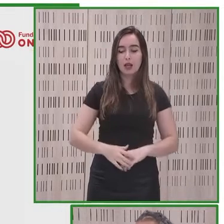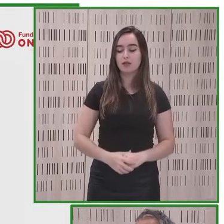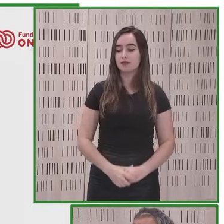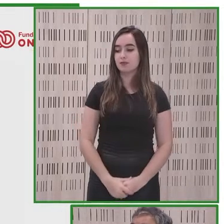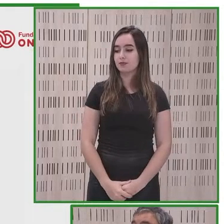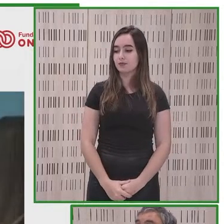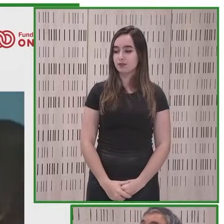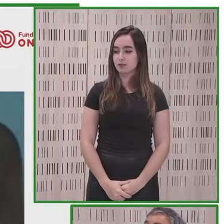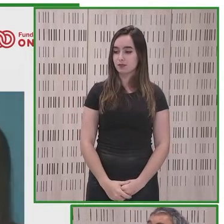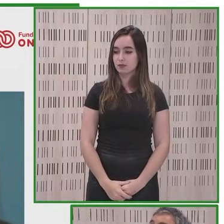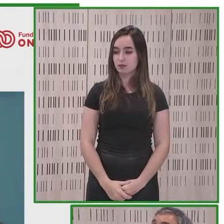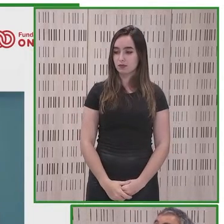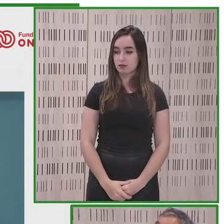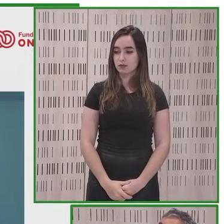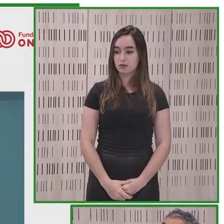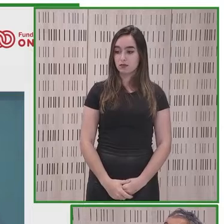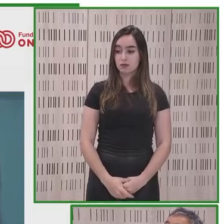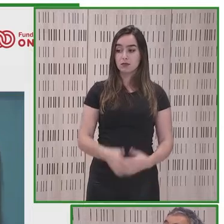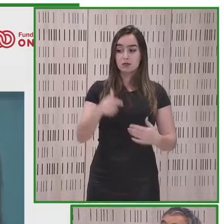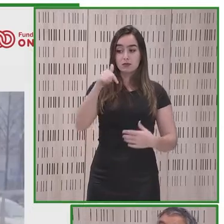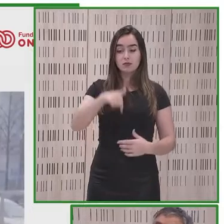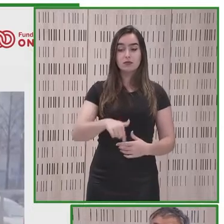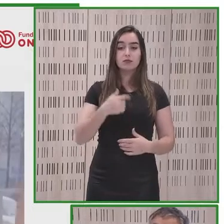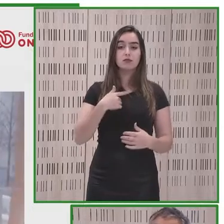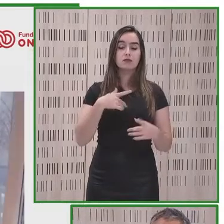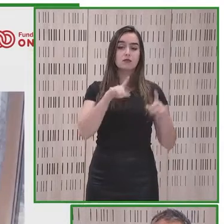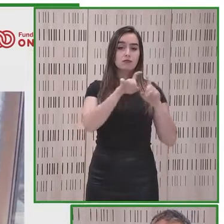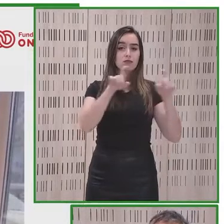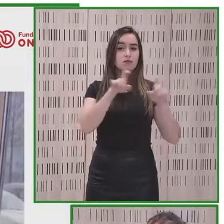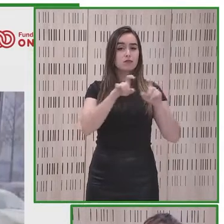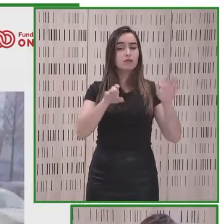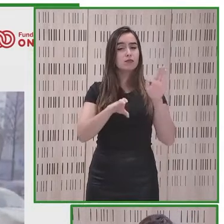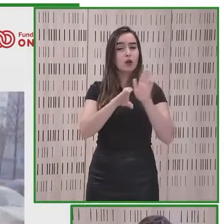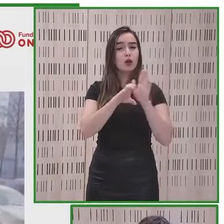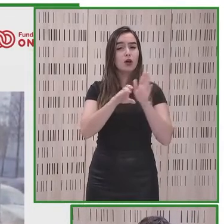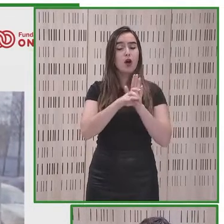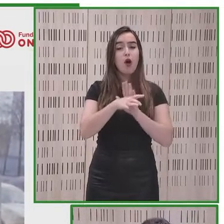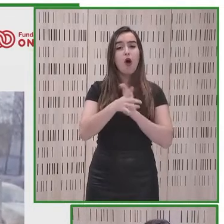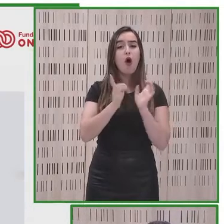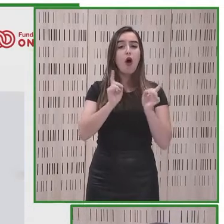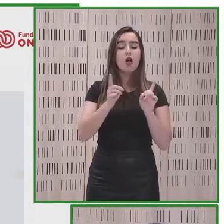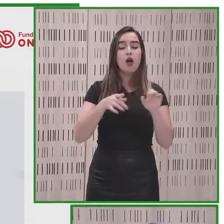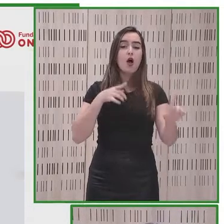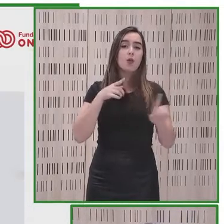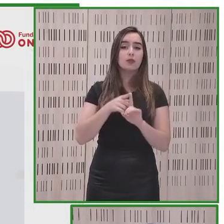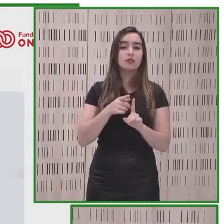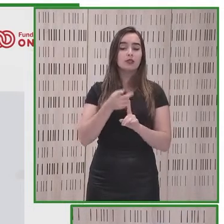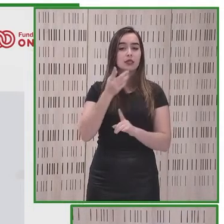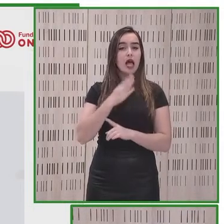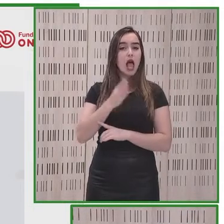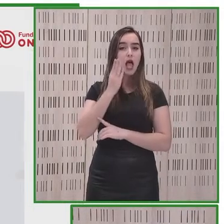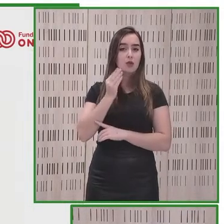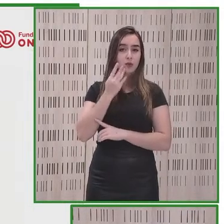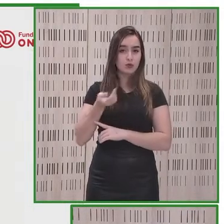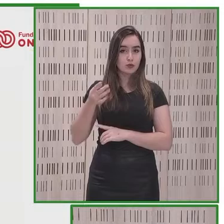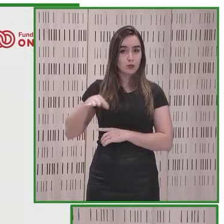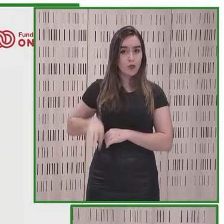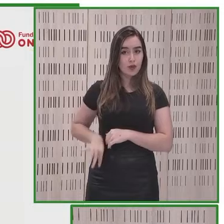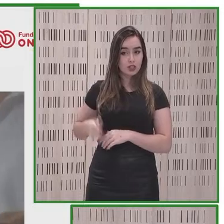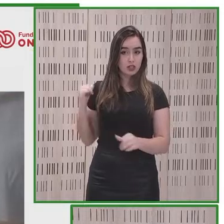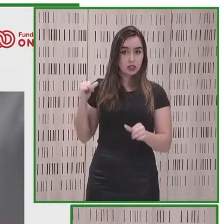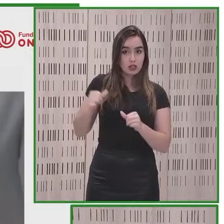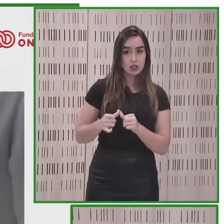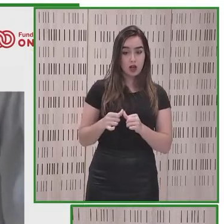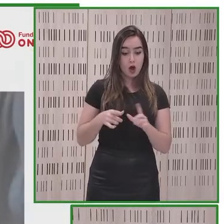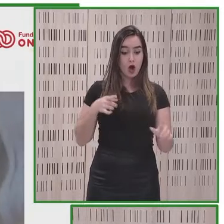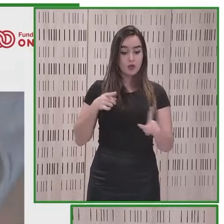hoy en día las empresas no solo utilizan los currículums para valorar la experiencia profesional y la formación educativa de los candidatos